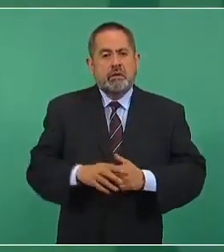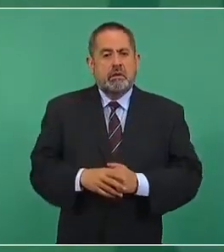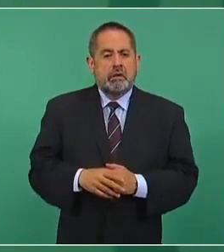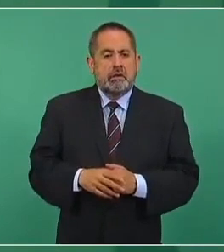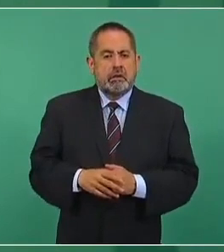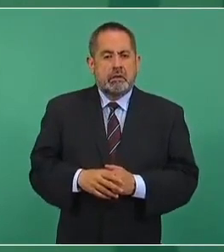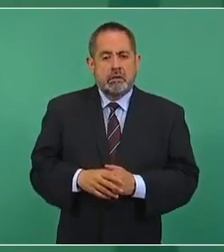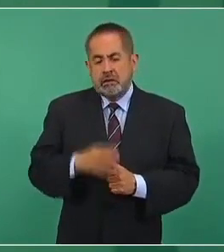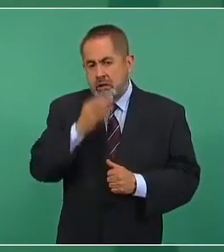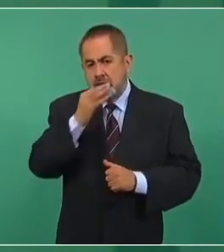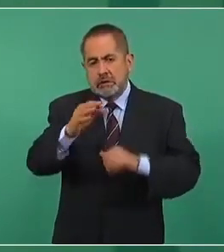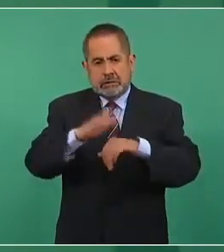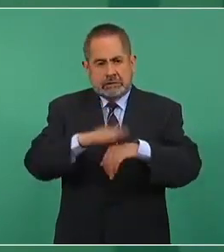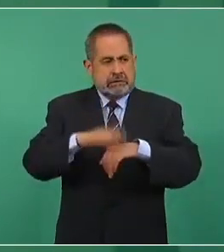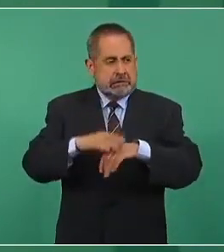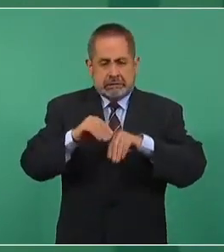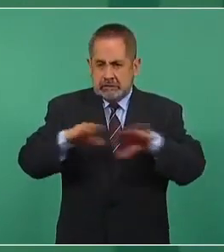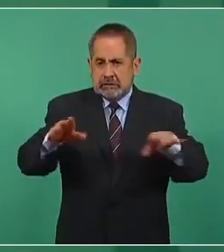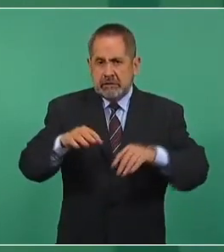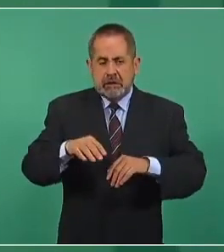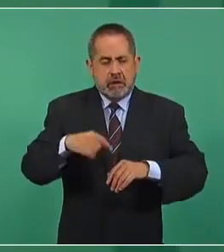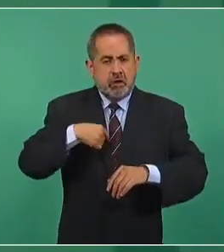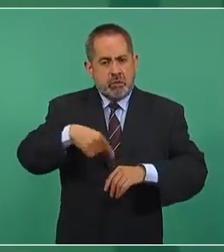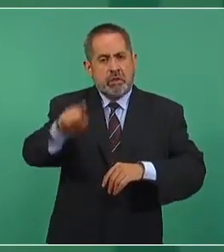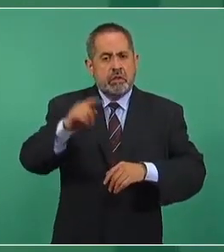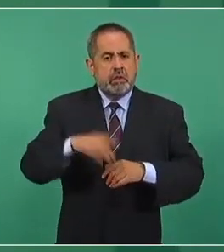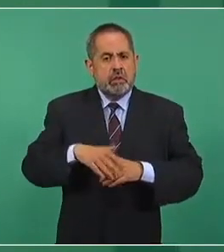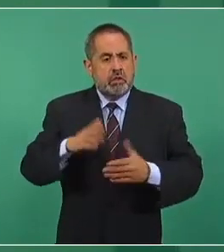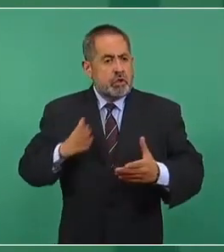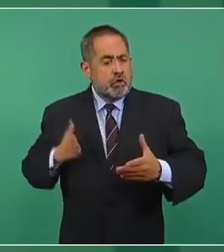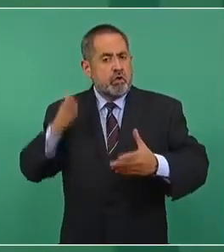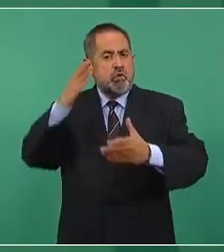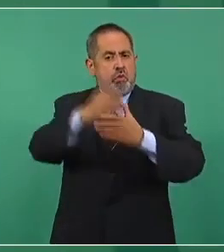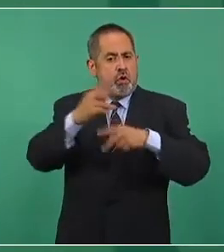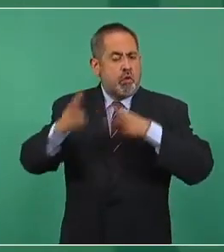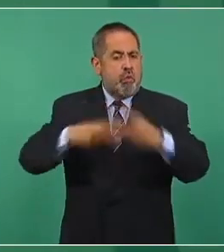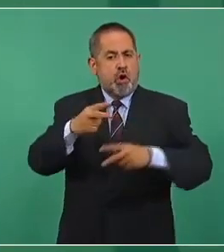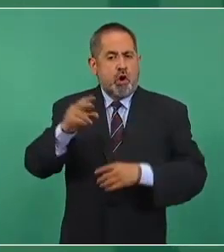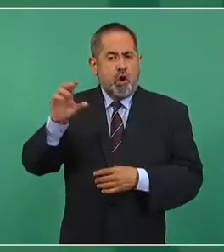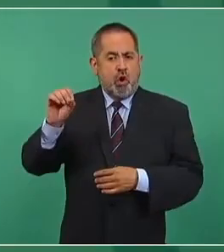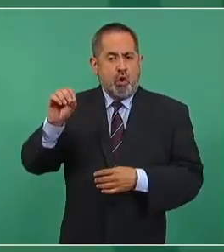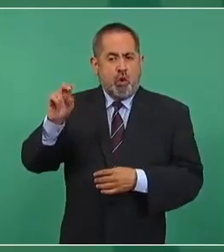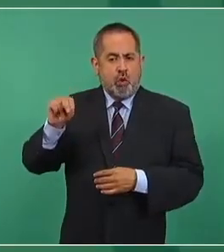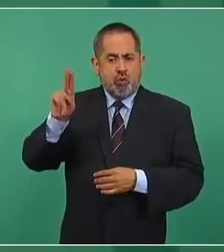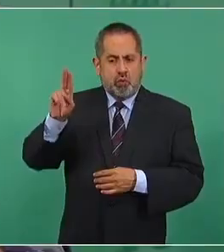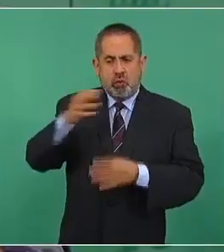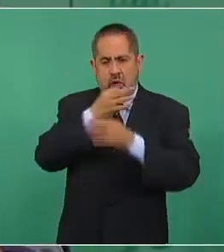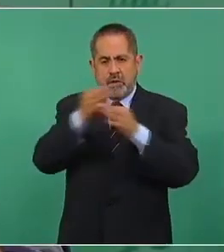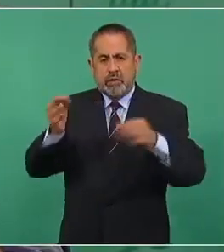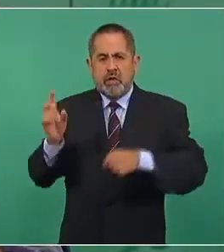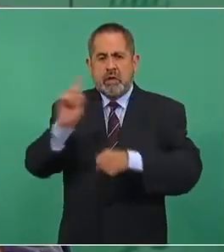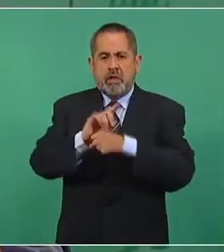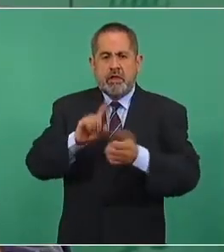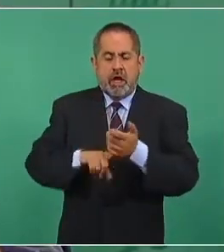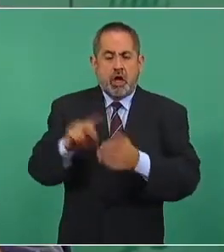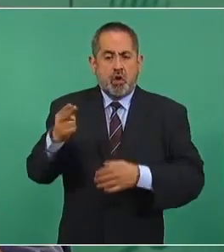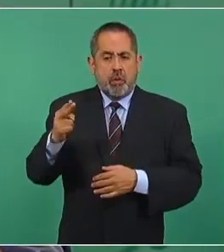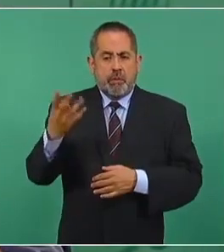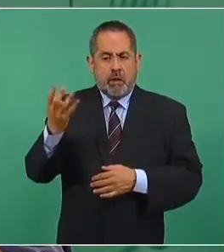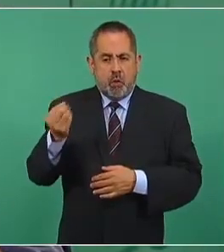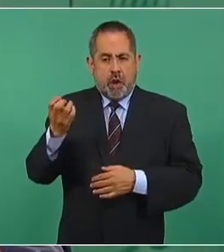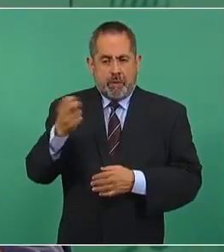se los informo, voy a ir a Naciones Unidas el día nueve de noviembre,